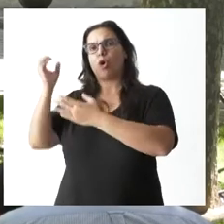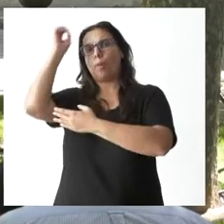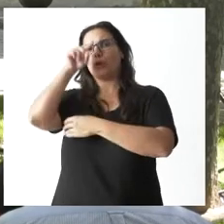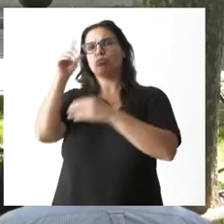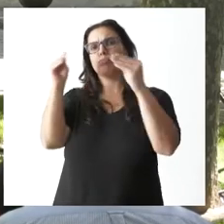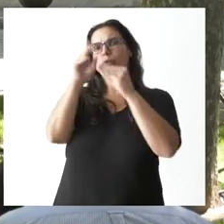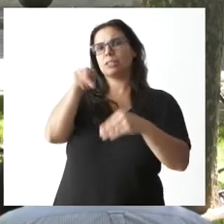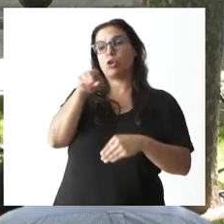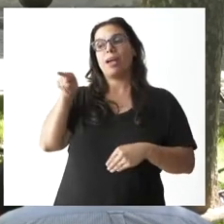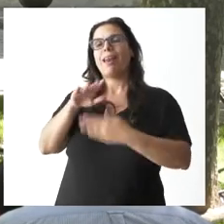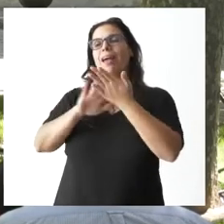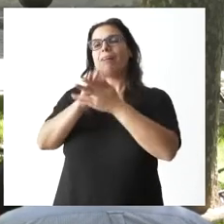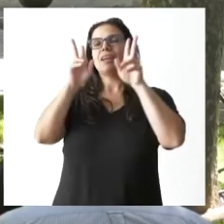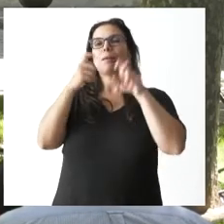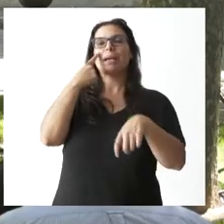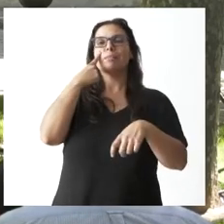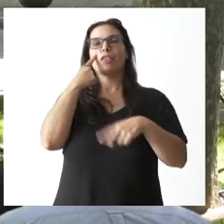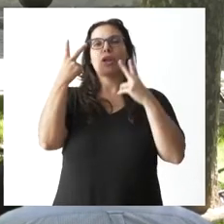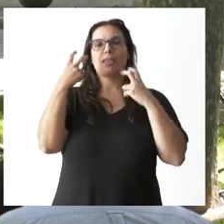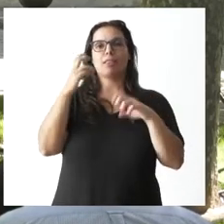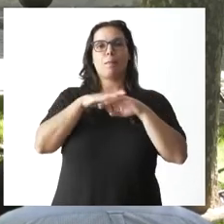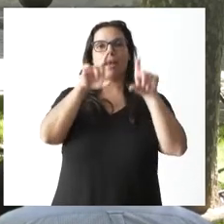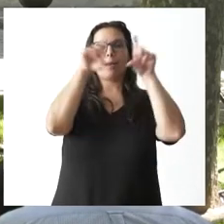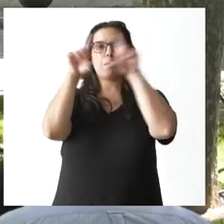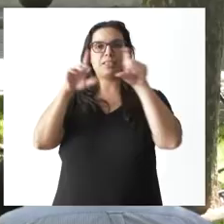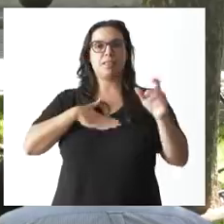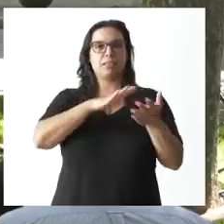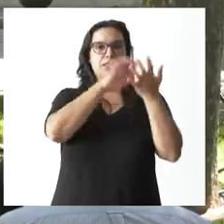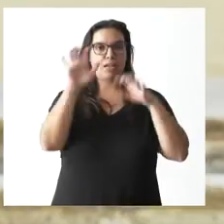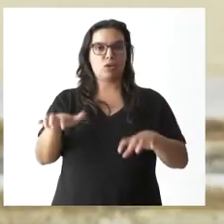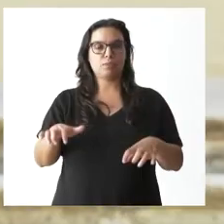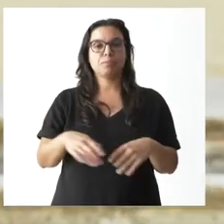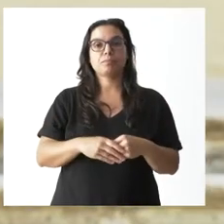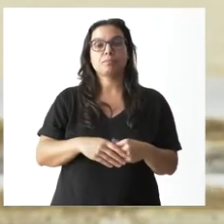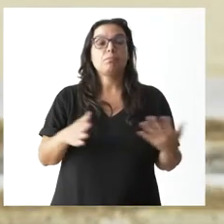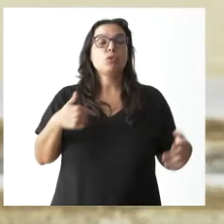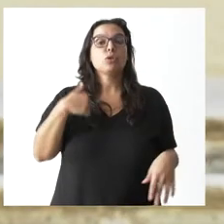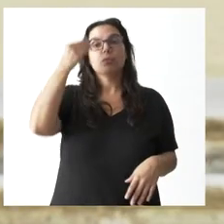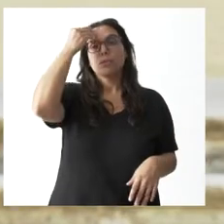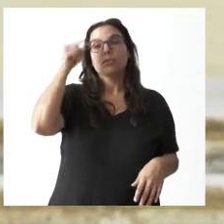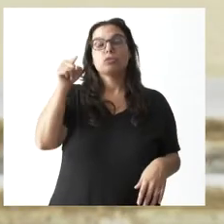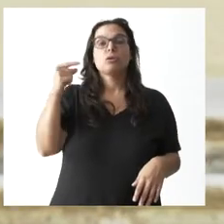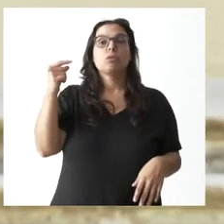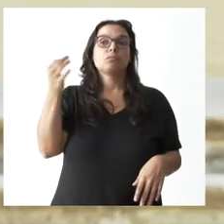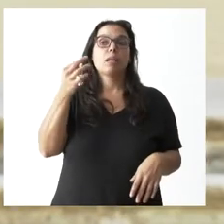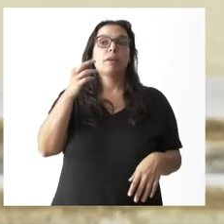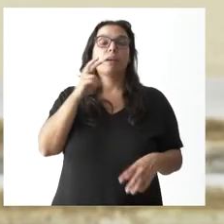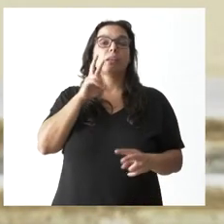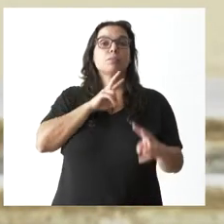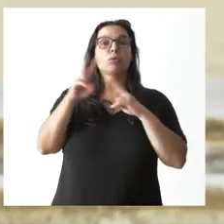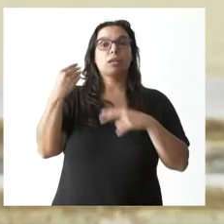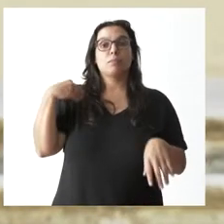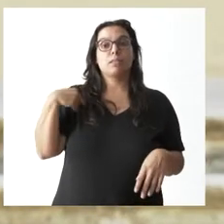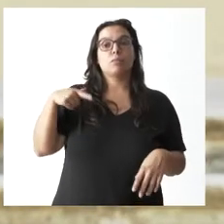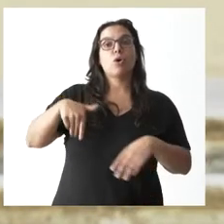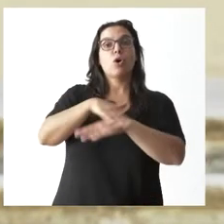inspecciones de Hacienda a las empresas en Castilla y León. Bueno, yo creo que eso, quien tiene que darle explicaciones es el